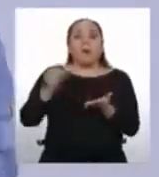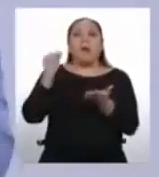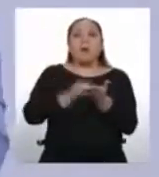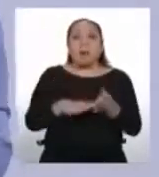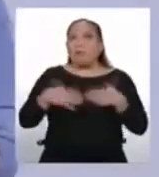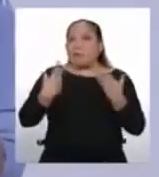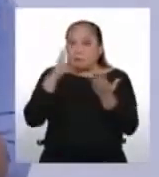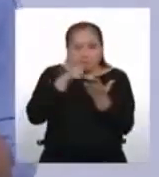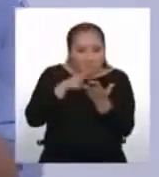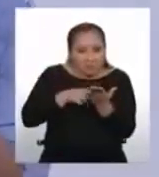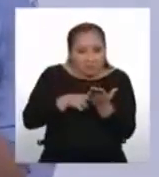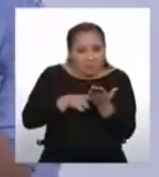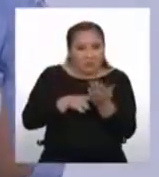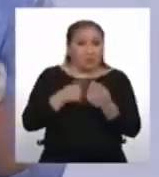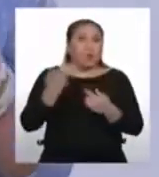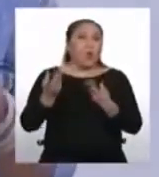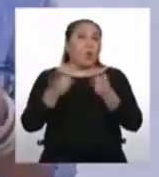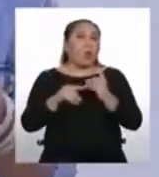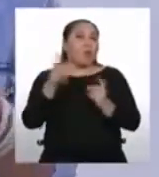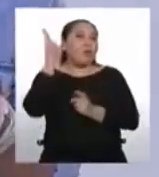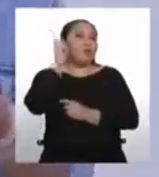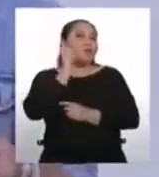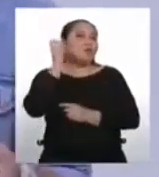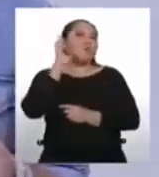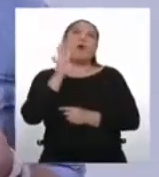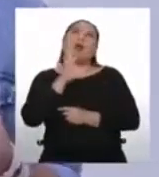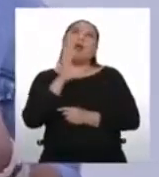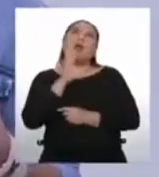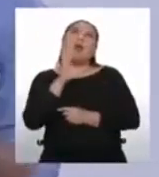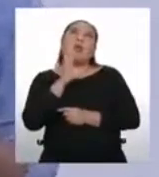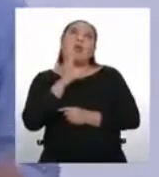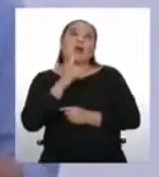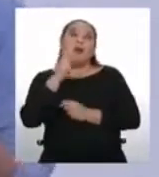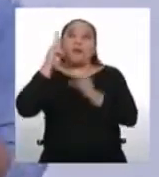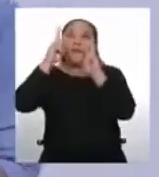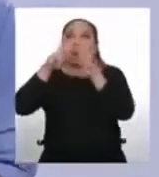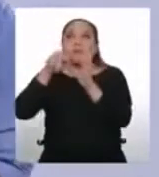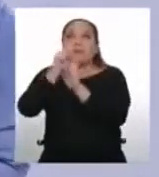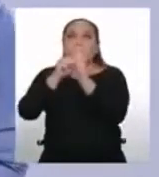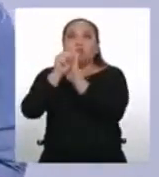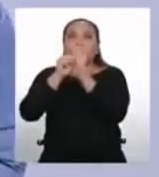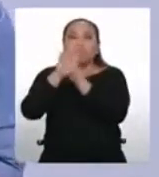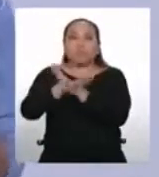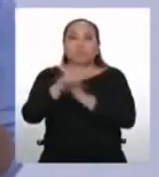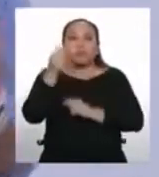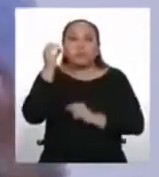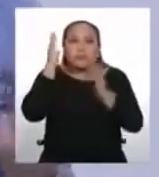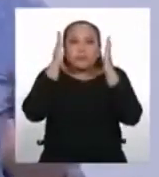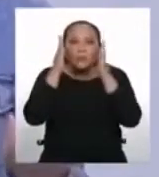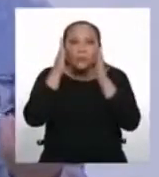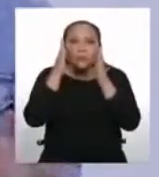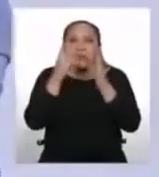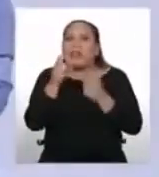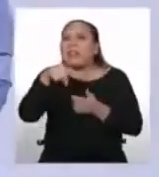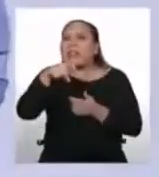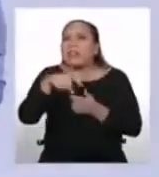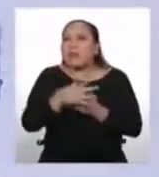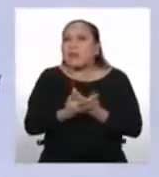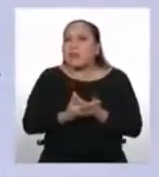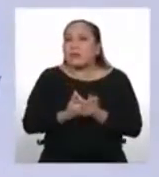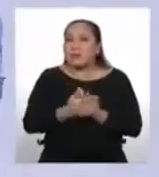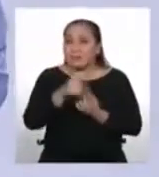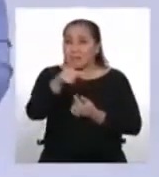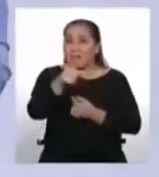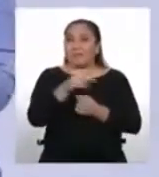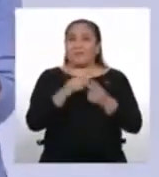sean necesarias. Entonces, cuando escuchamos un texto oral o vemos un video, si queremos comprender lo que escuchamos, ¿qué es lo que debemos hacer? Bueno,